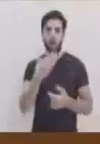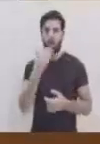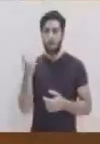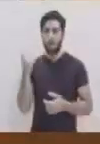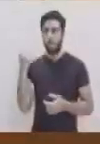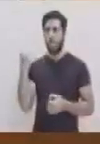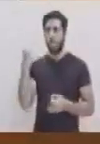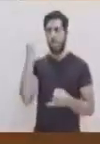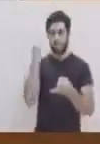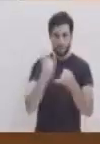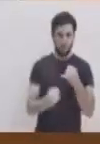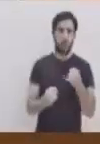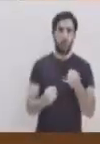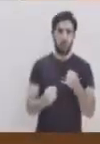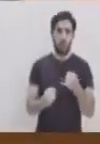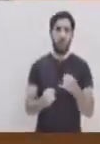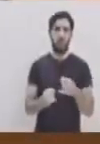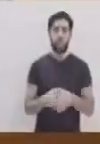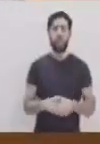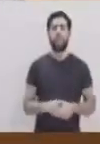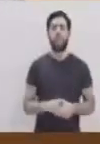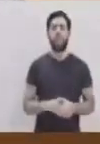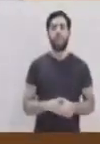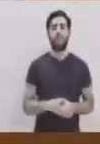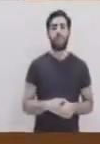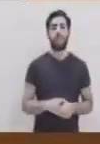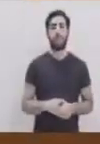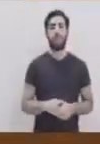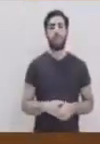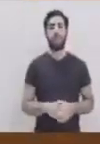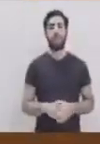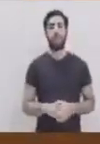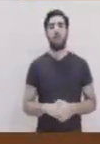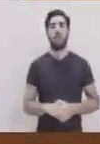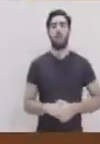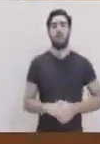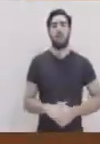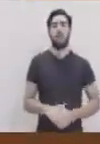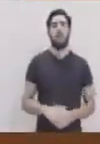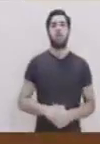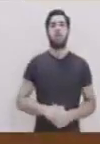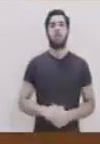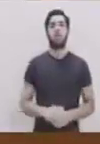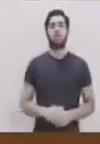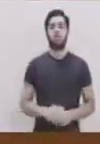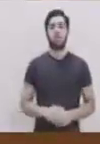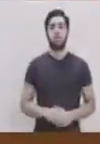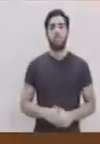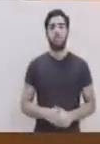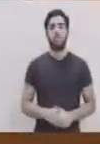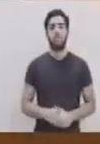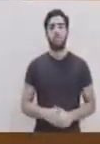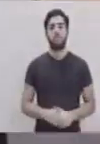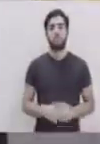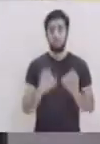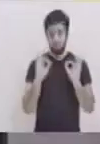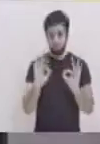al último segmento de curva que voy a trazar